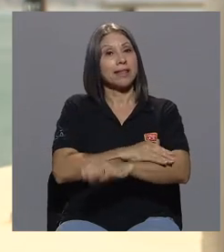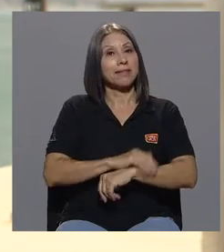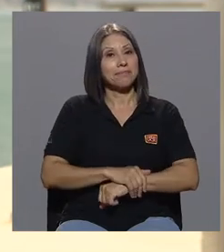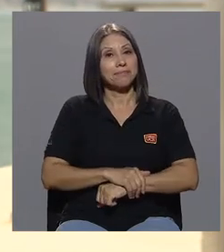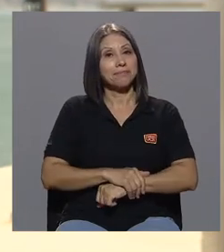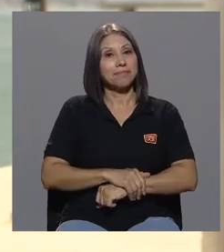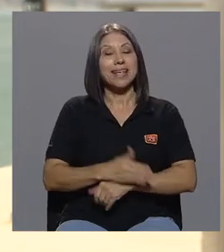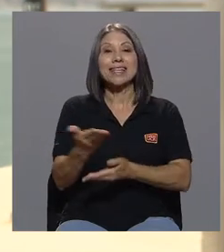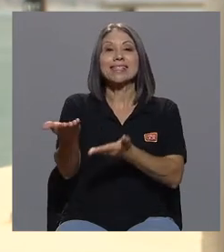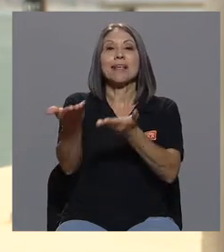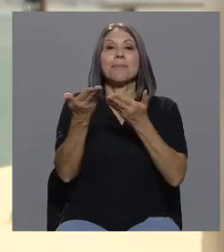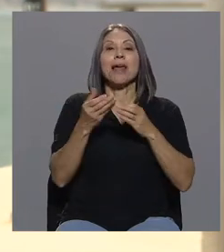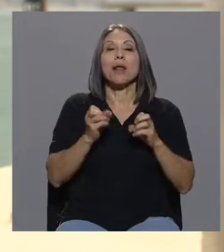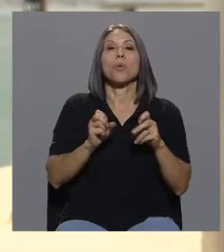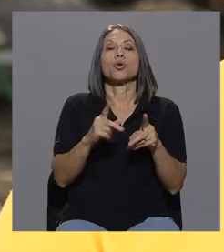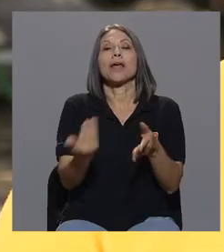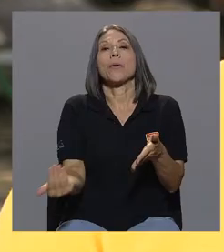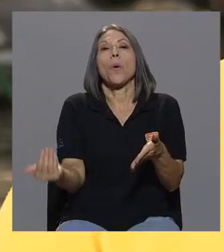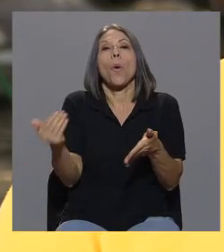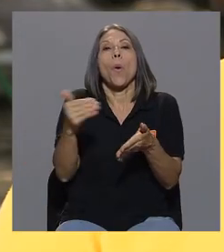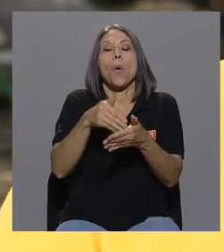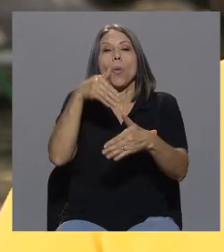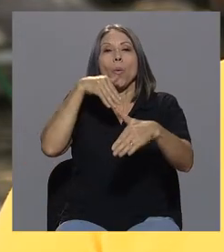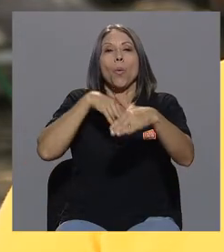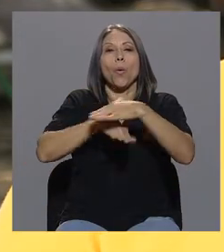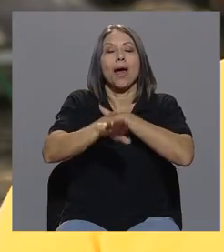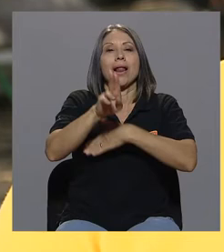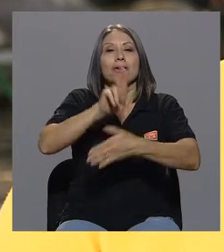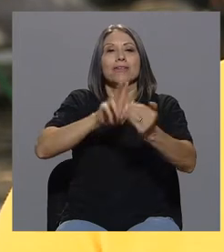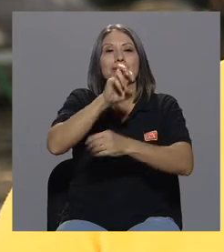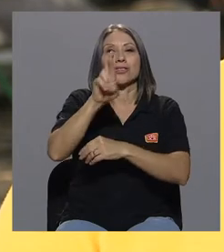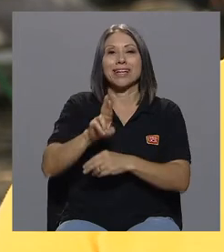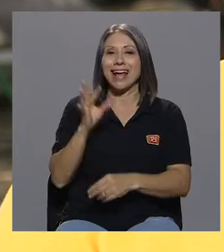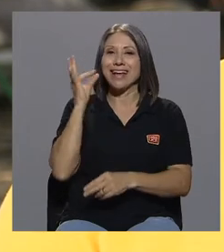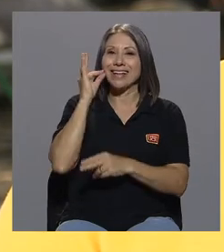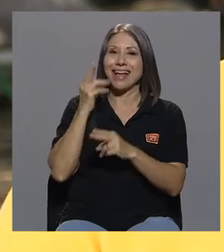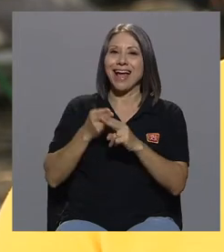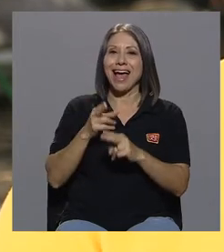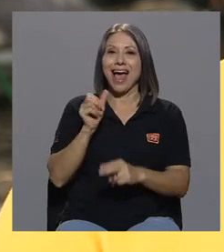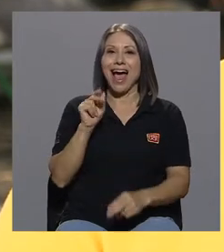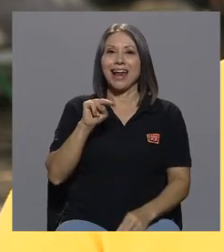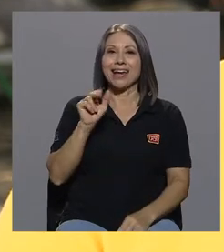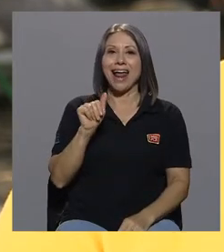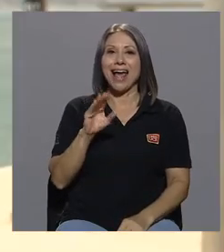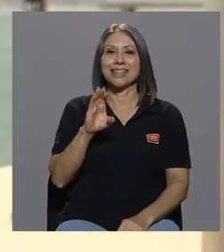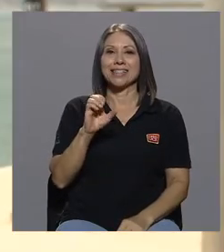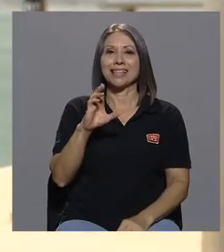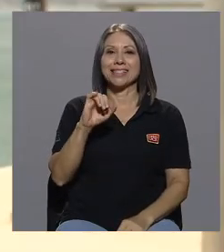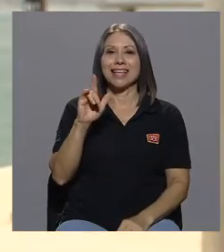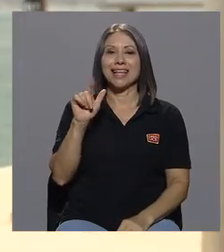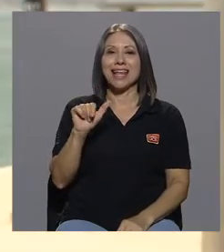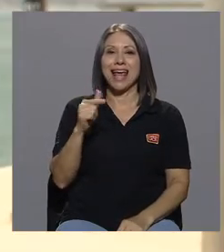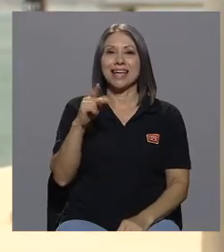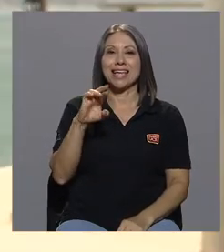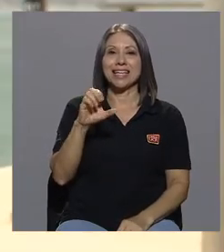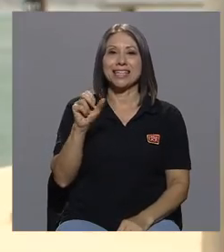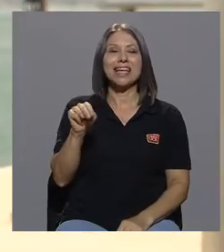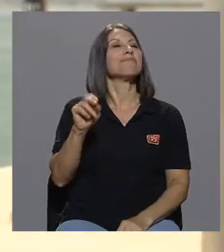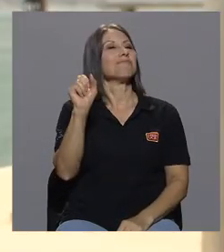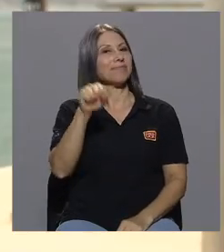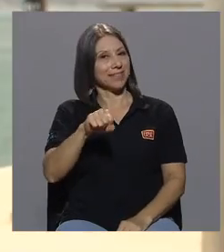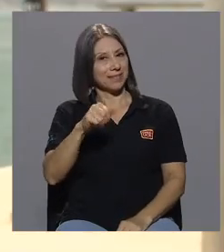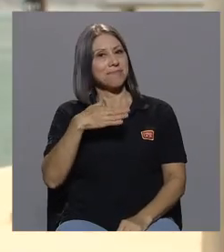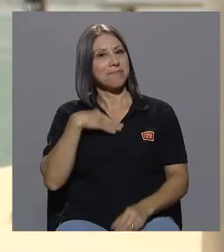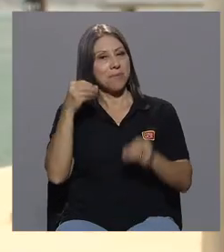reingresar a la Universidad de Costa Rica Doña Ana Cecilia Guillén Doña Ana Cecilia Guillén era mi profesora guía en ese momento yo vengo y la